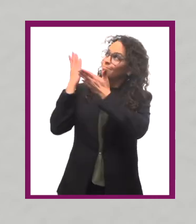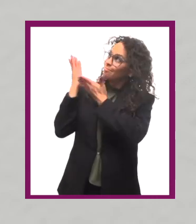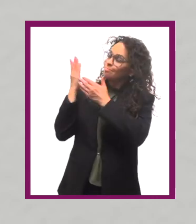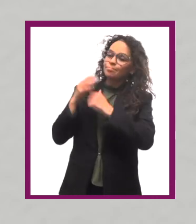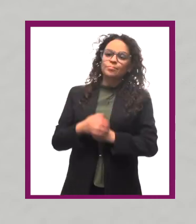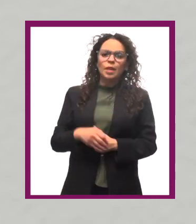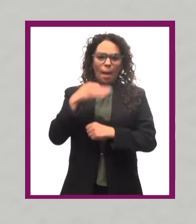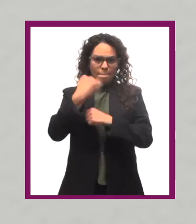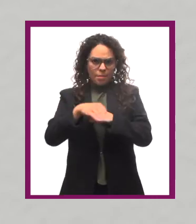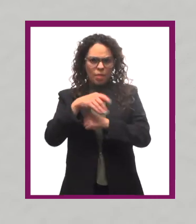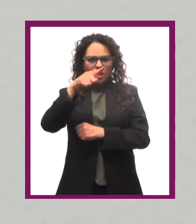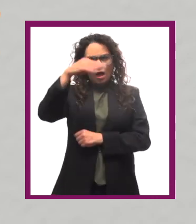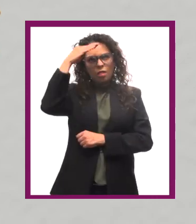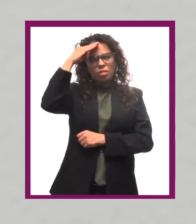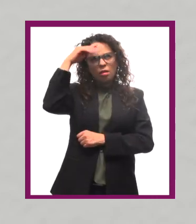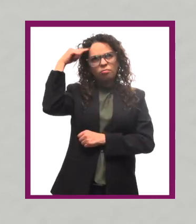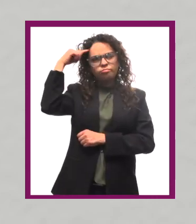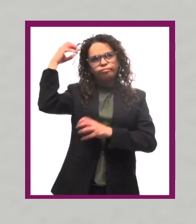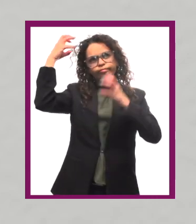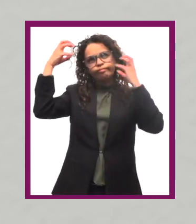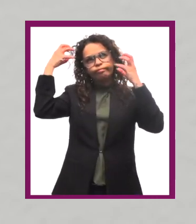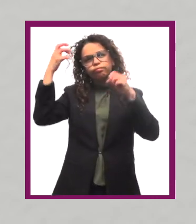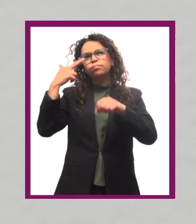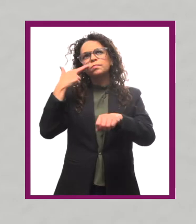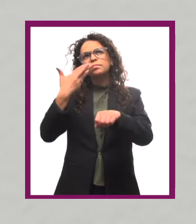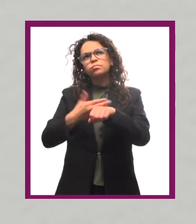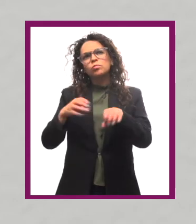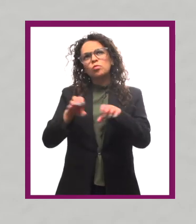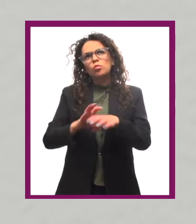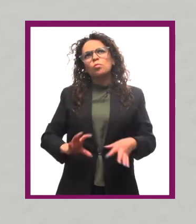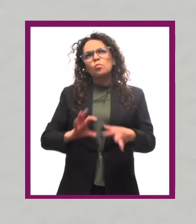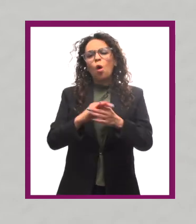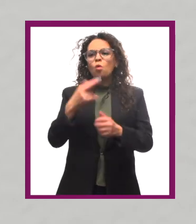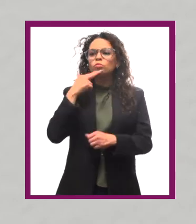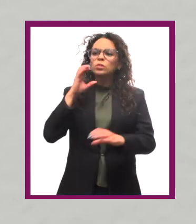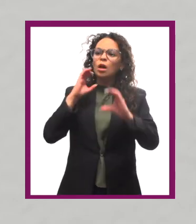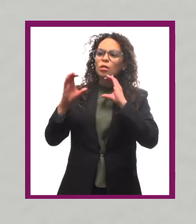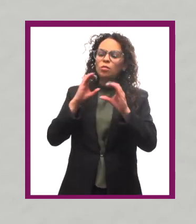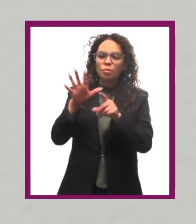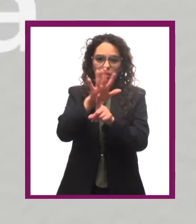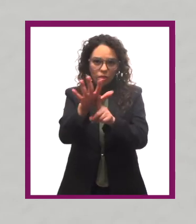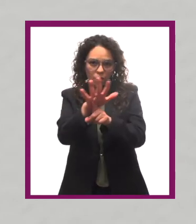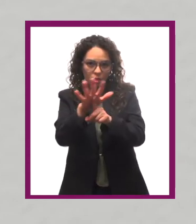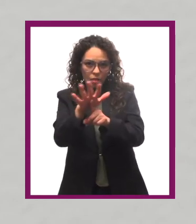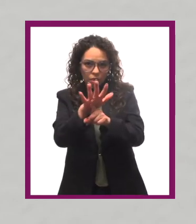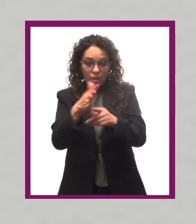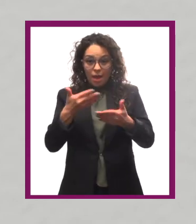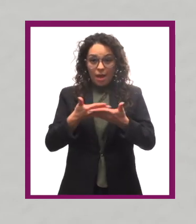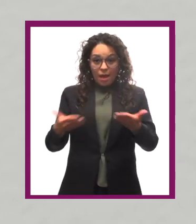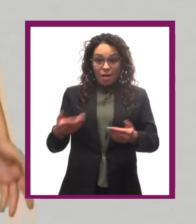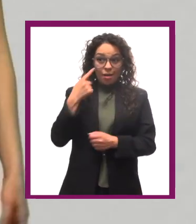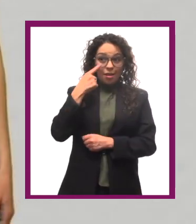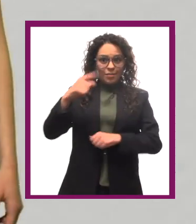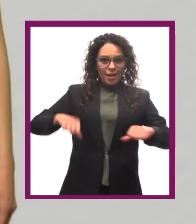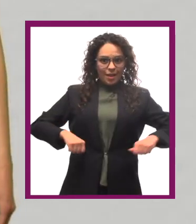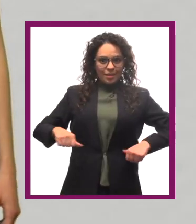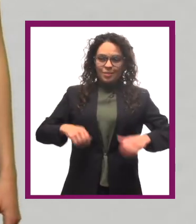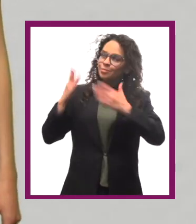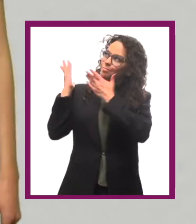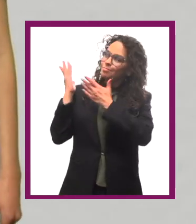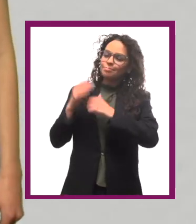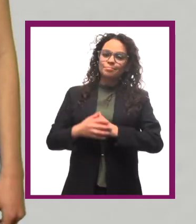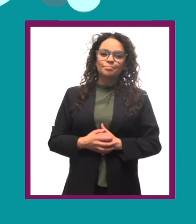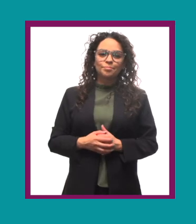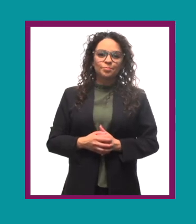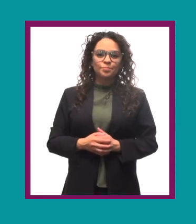Y mientras tanto, reflexionen también sobre la responsabilidad que implica el uso de la comunicación persuasiva. Ahora, va la